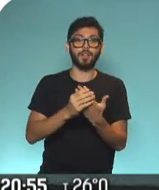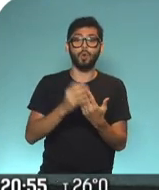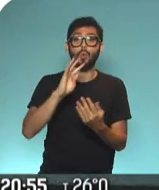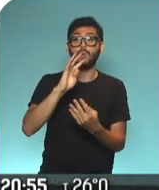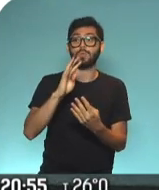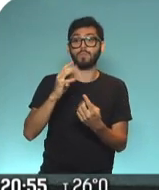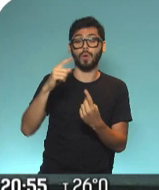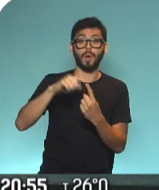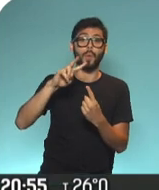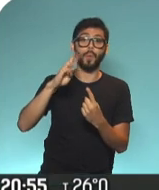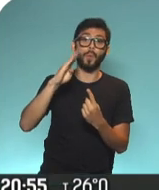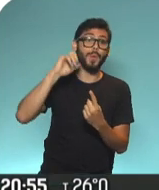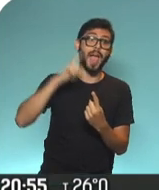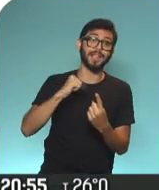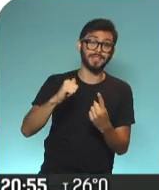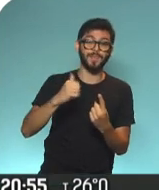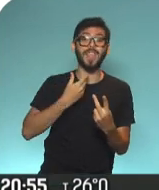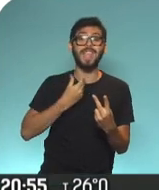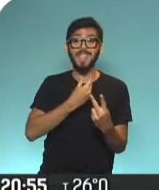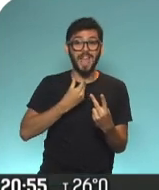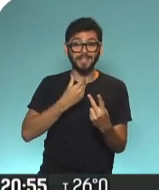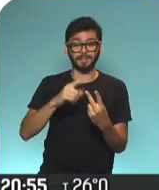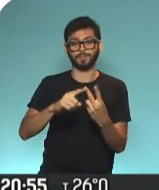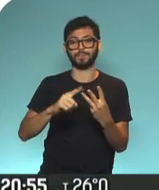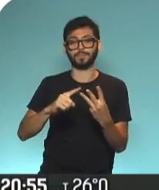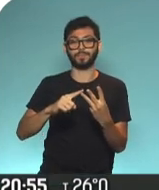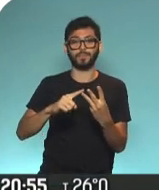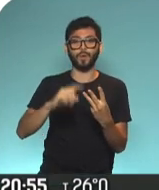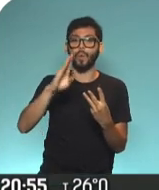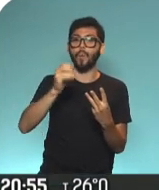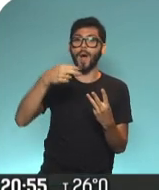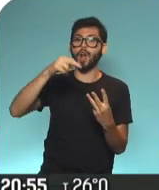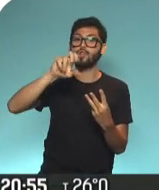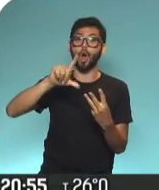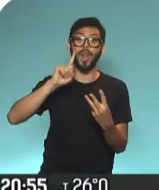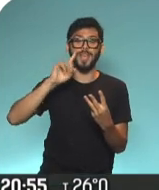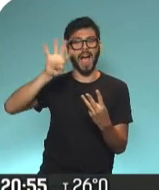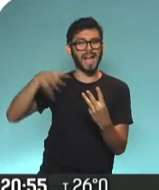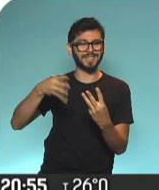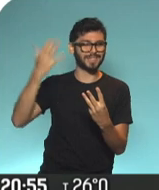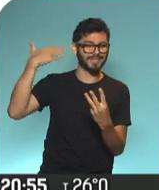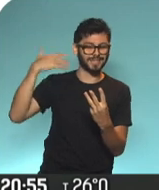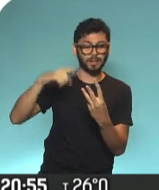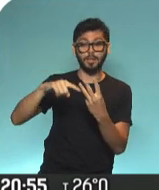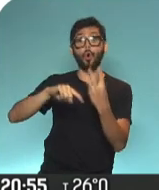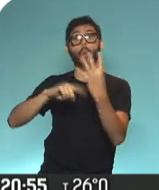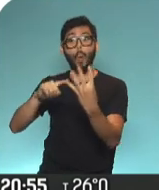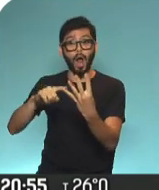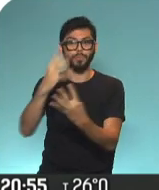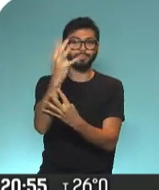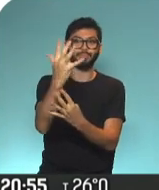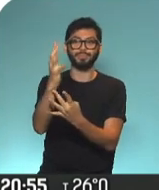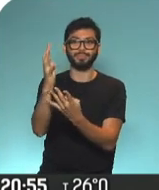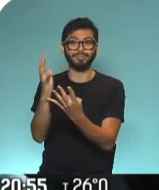cambio después de María Eugenia Bielsa, de Giles la más reciente, y de Alejandro Banoli en la ANSES en su momento. Veremos si esto ya se